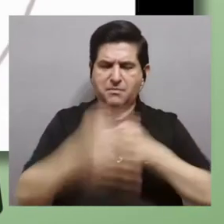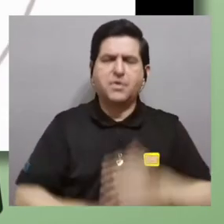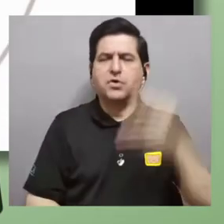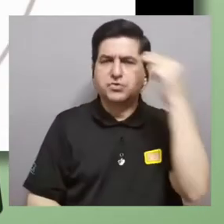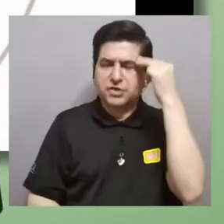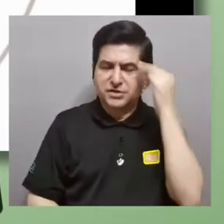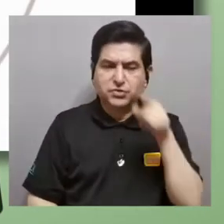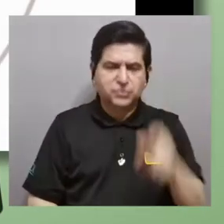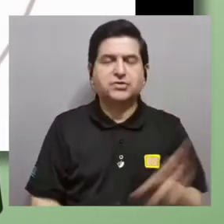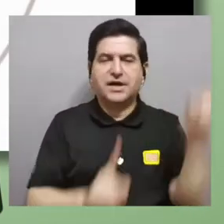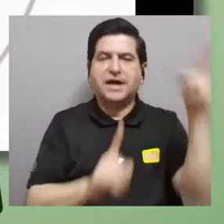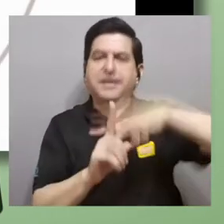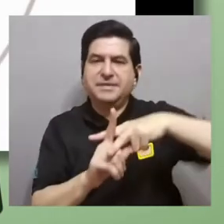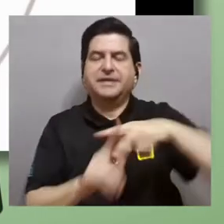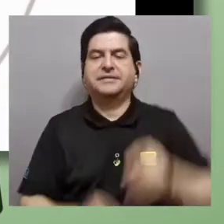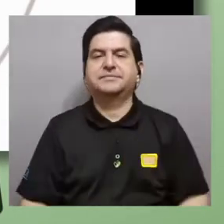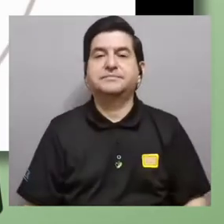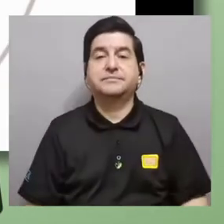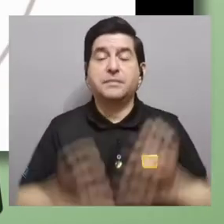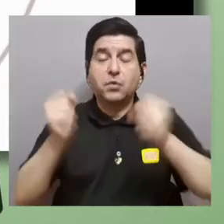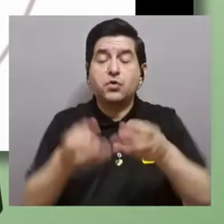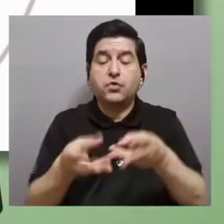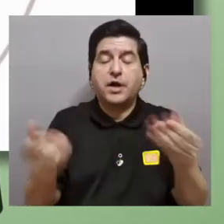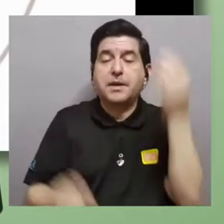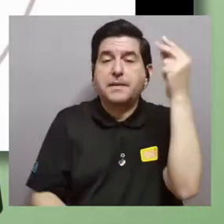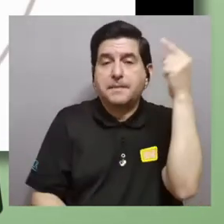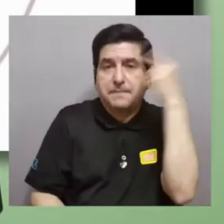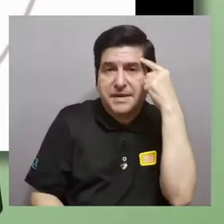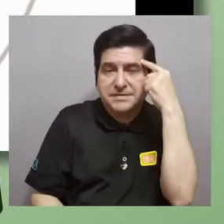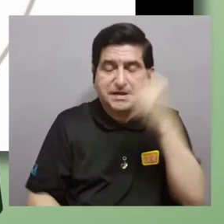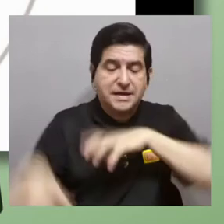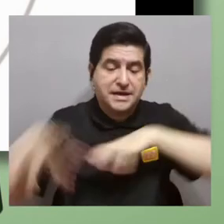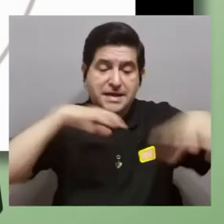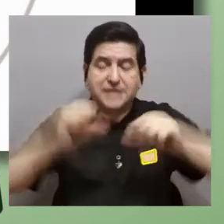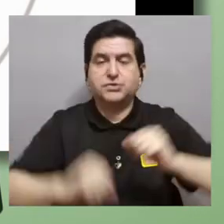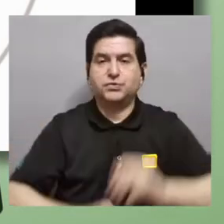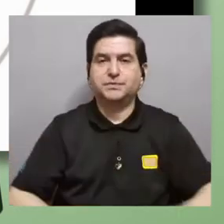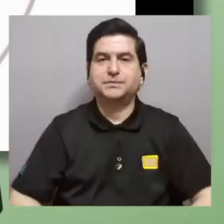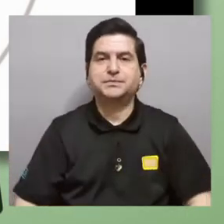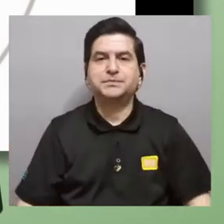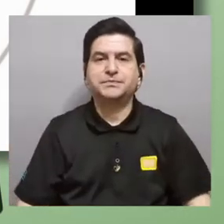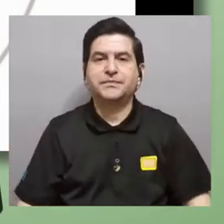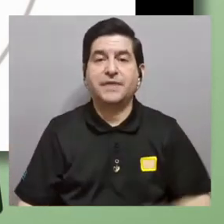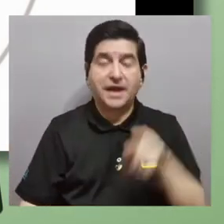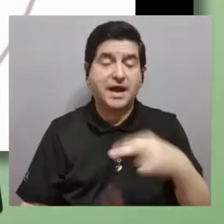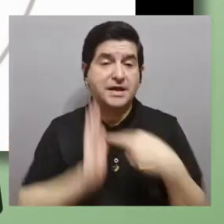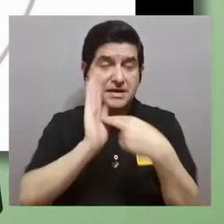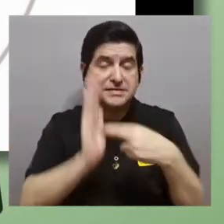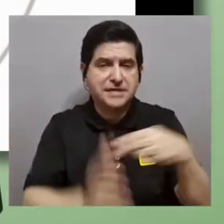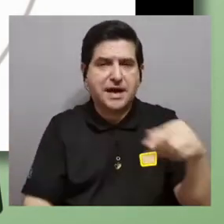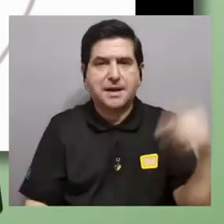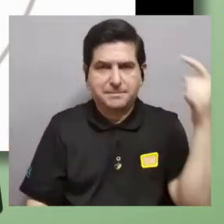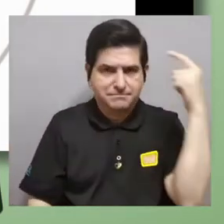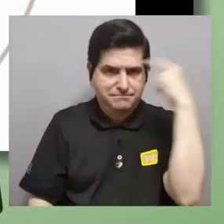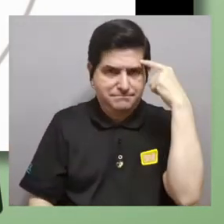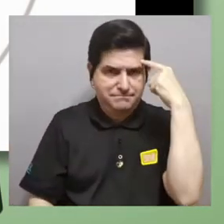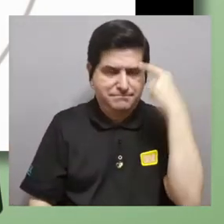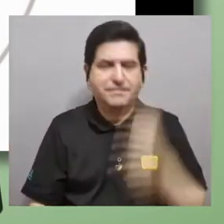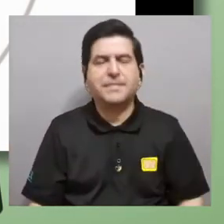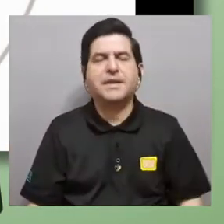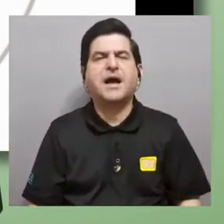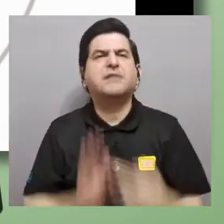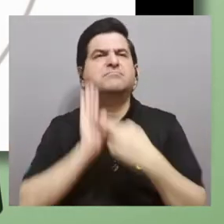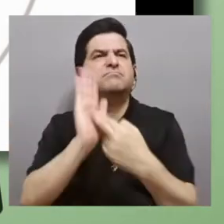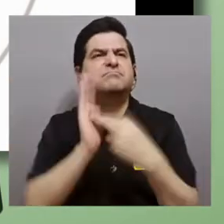mentales que operan sobre ellas para producir pensamiento y producir acciones esas representaciones mentales tienen que